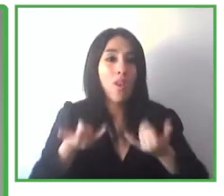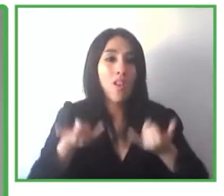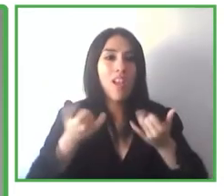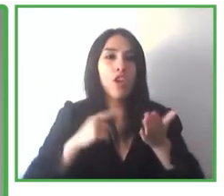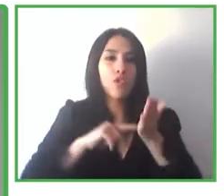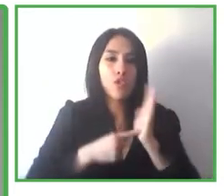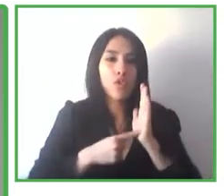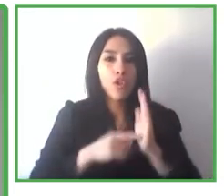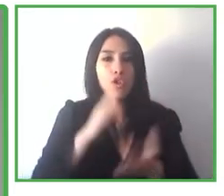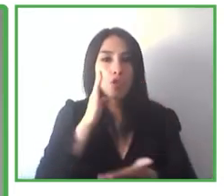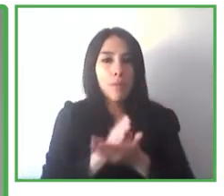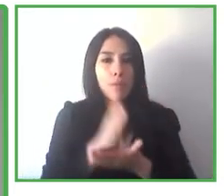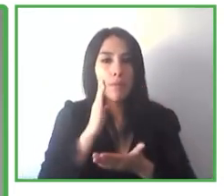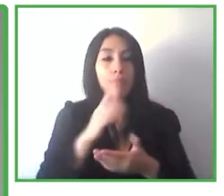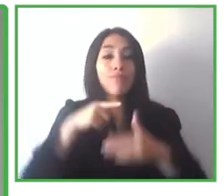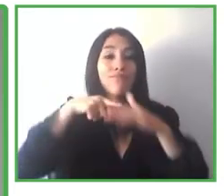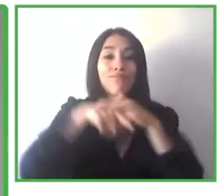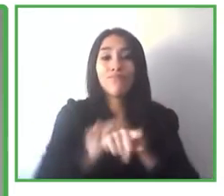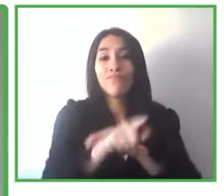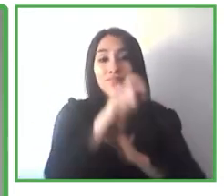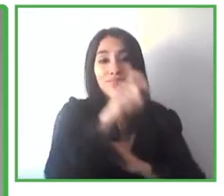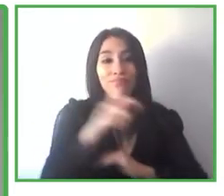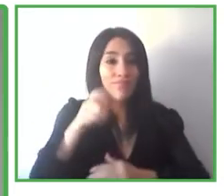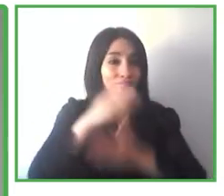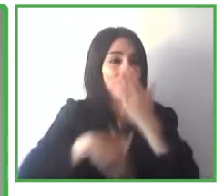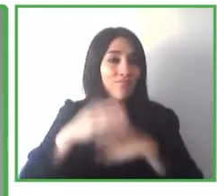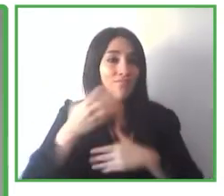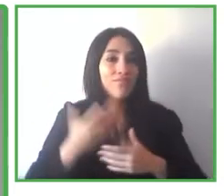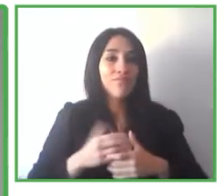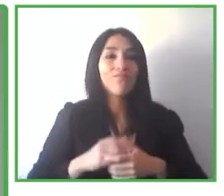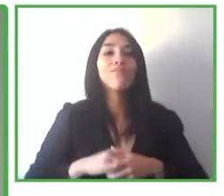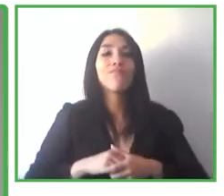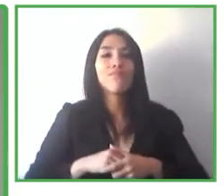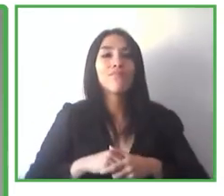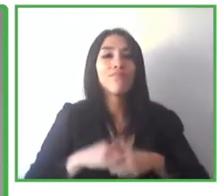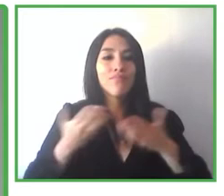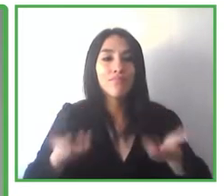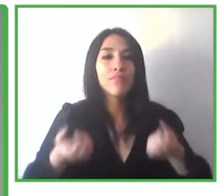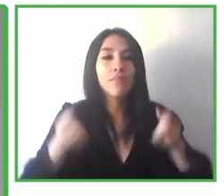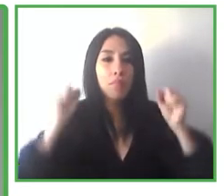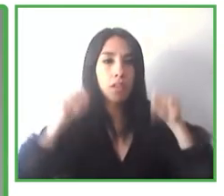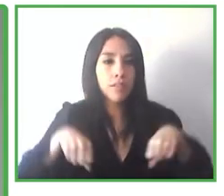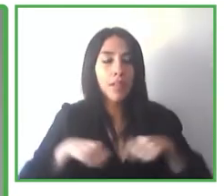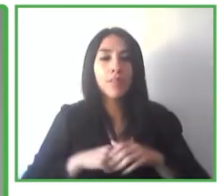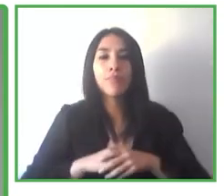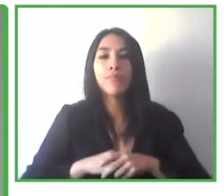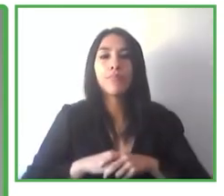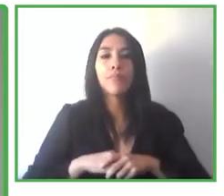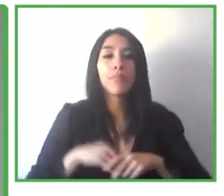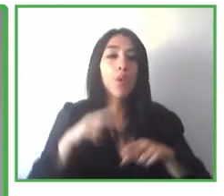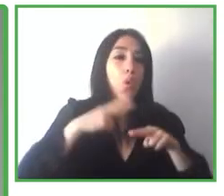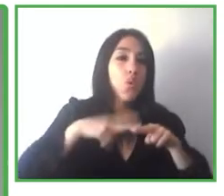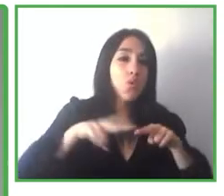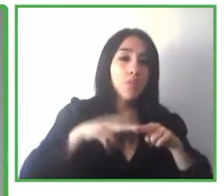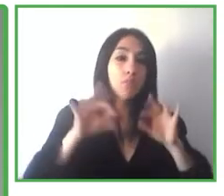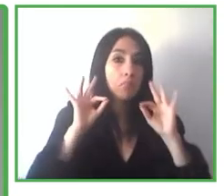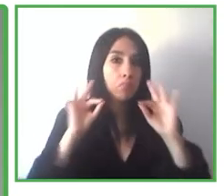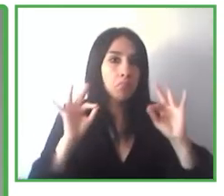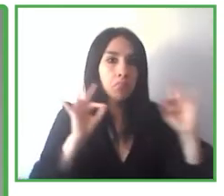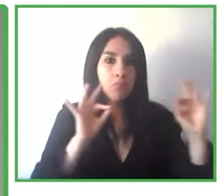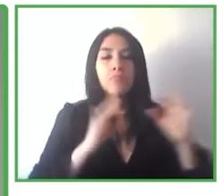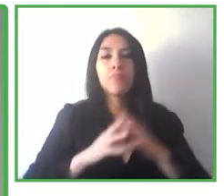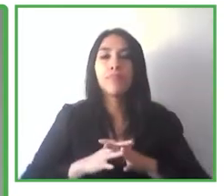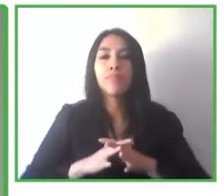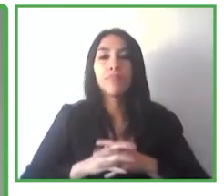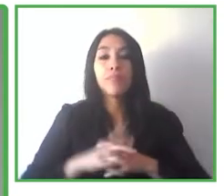funcionales, niños con discapacidad, puedan también utilizarlas. Entonces, ahí sabemos que hay una serie de problemas muy importantes